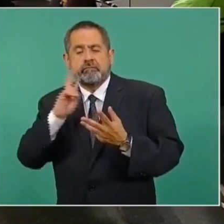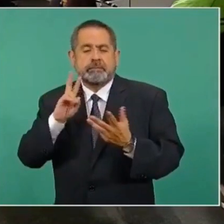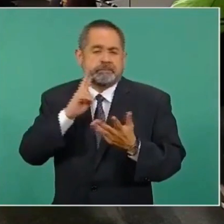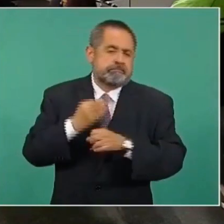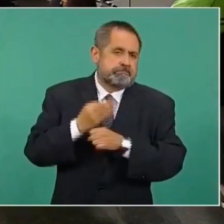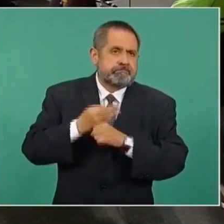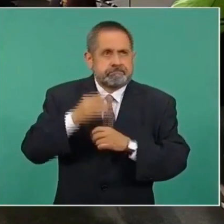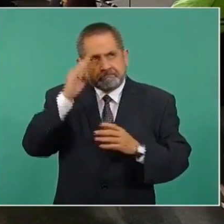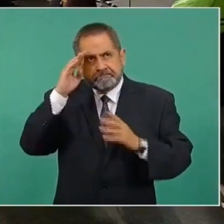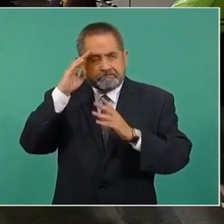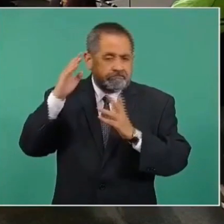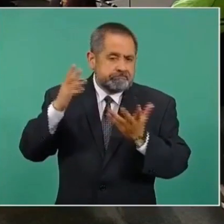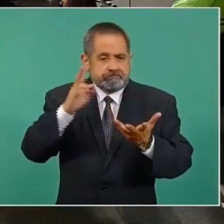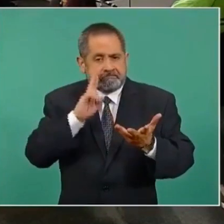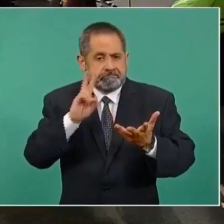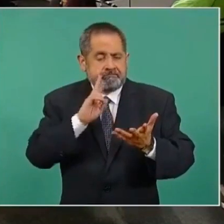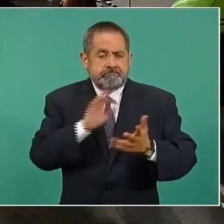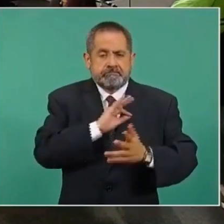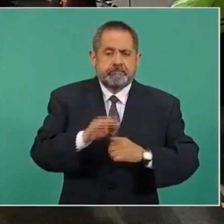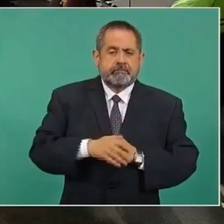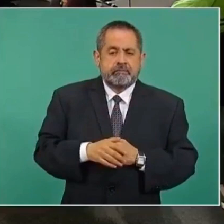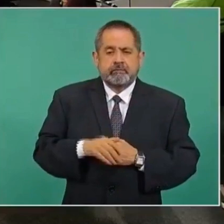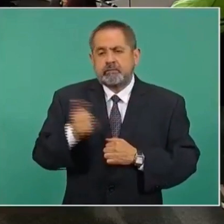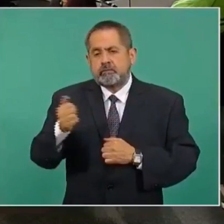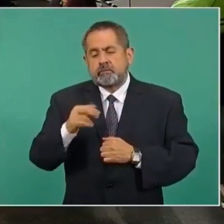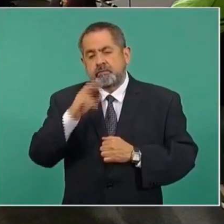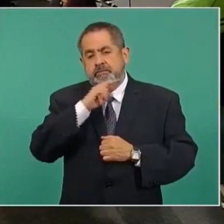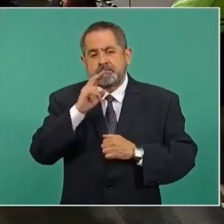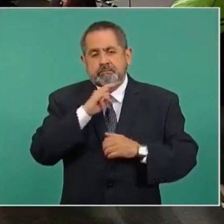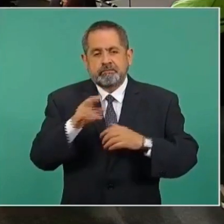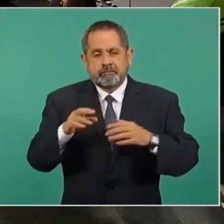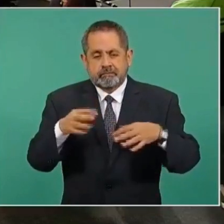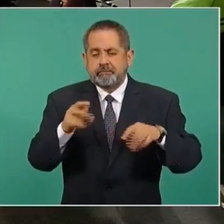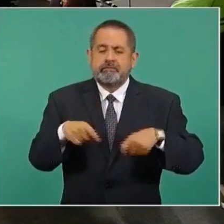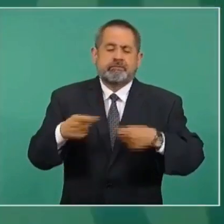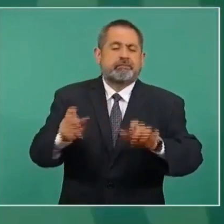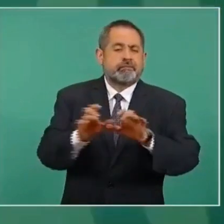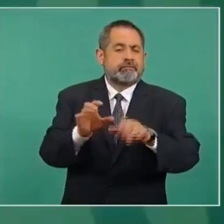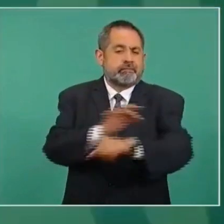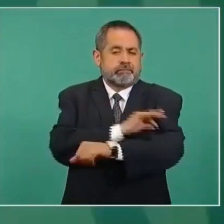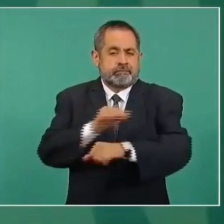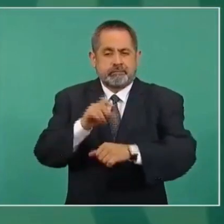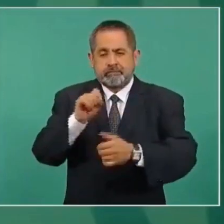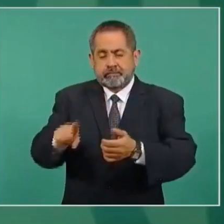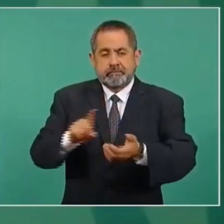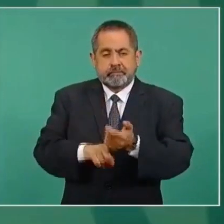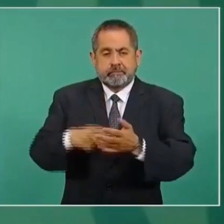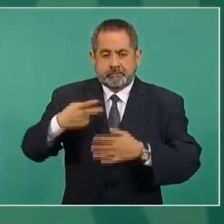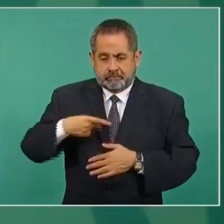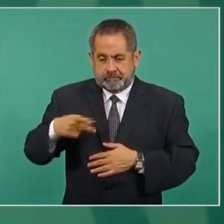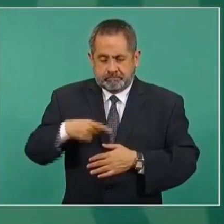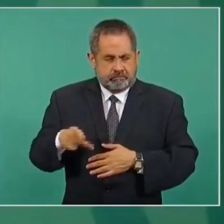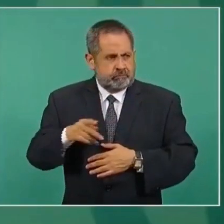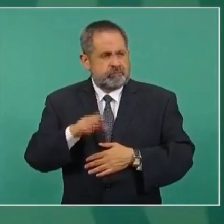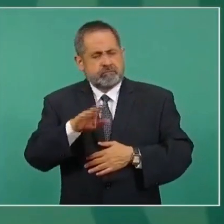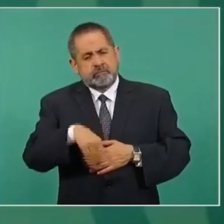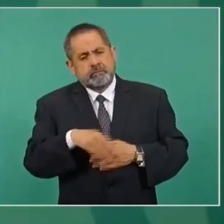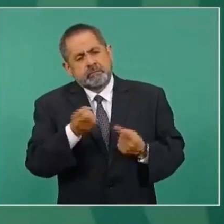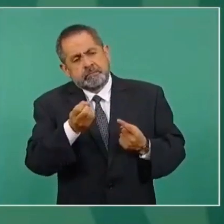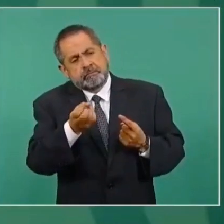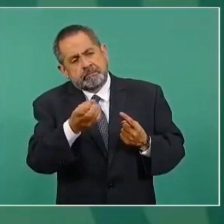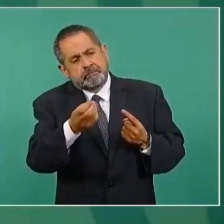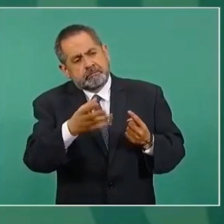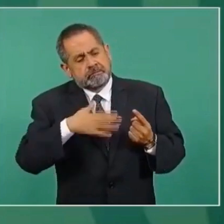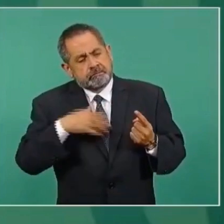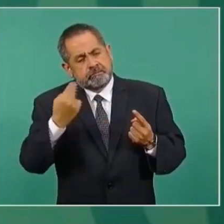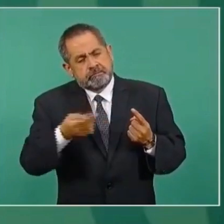que estamos explorando es un mecanismo rápido de certificación en donde las propias personas puedan contribuir a aportar